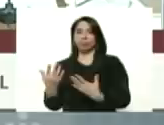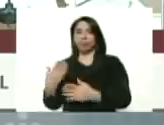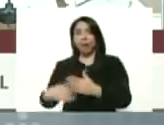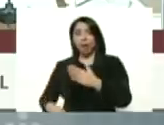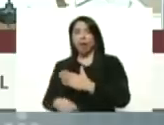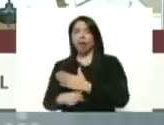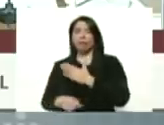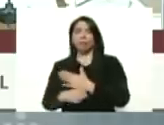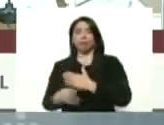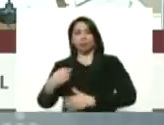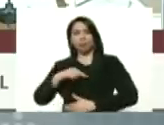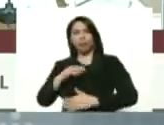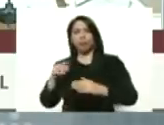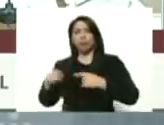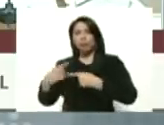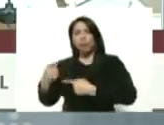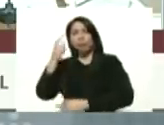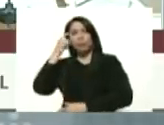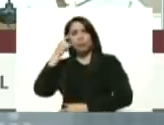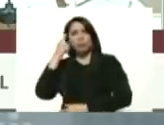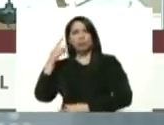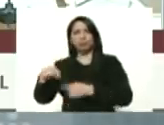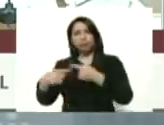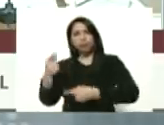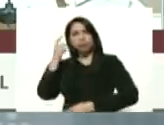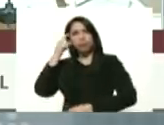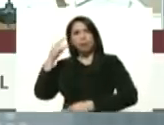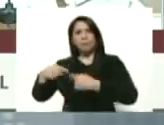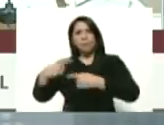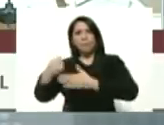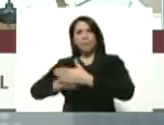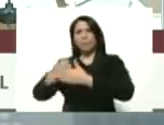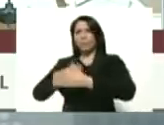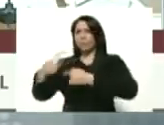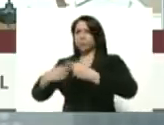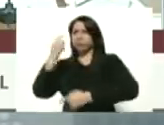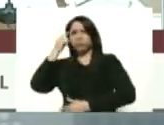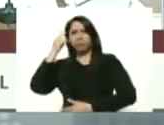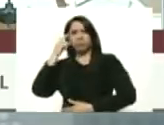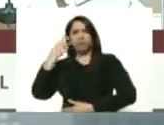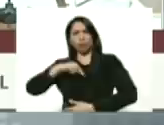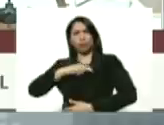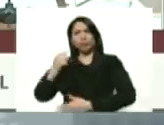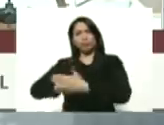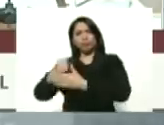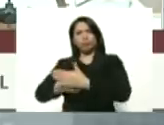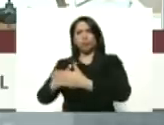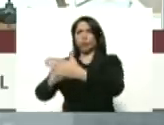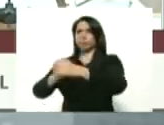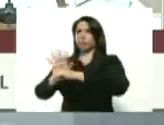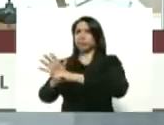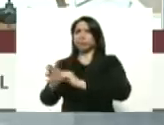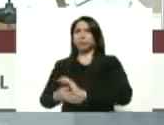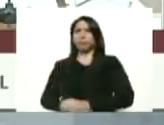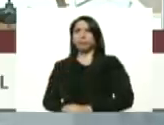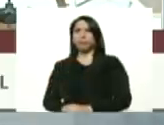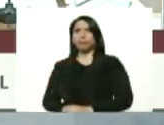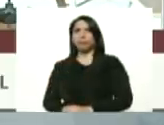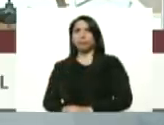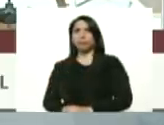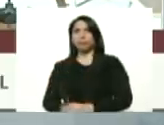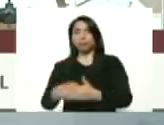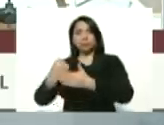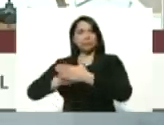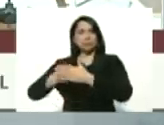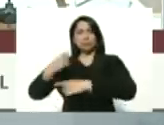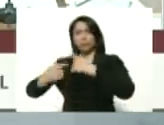vamos vamos todos estos días vamos estos días en la batalla diaria que estamos dando contra el COVID-19 la